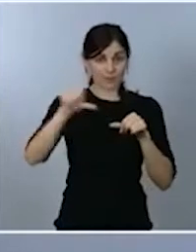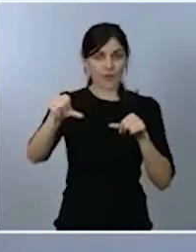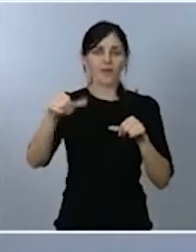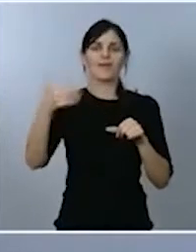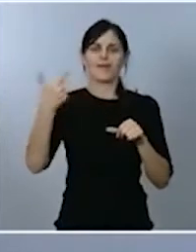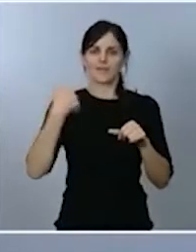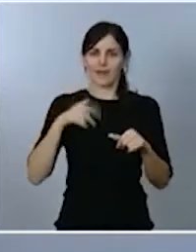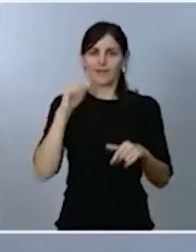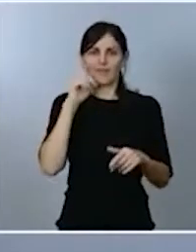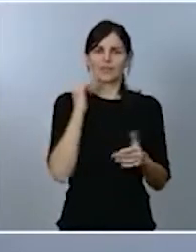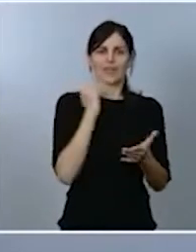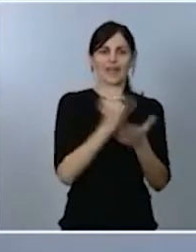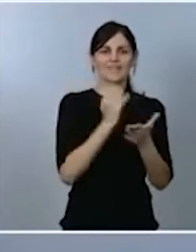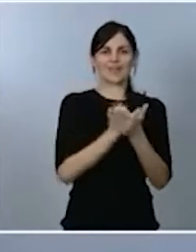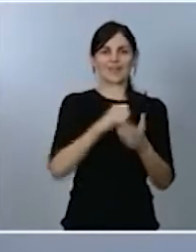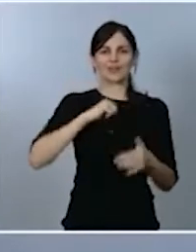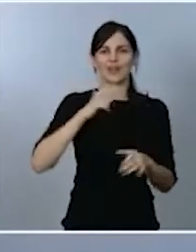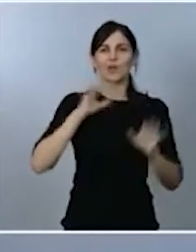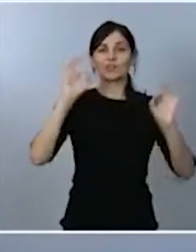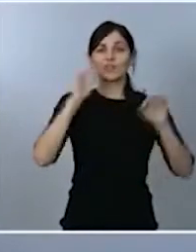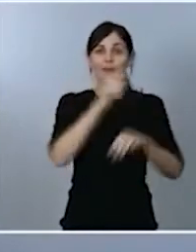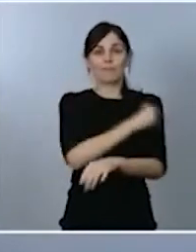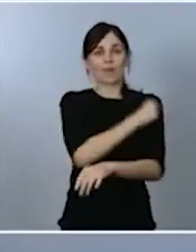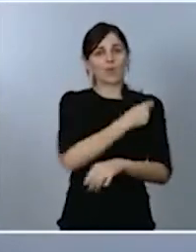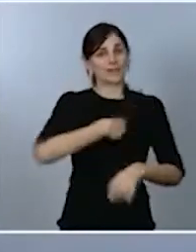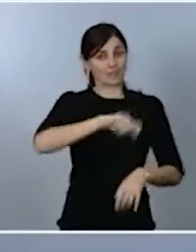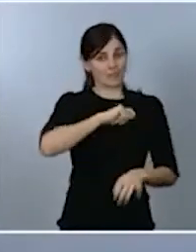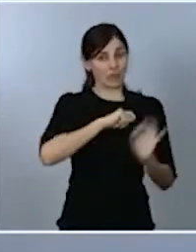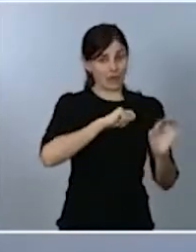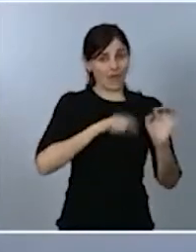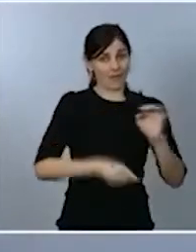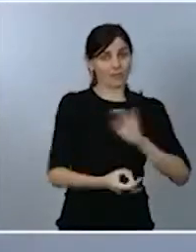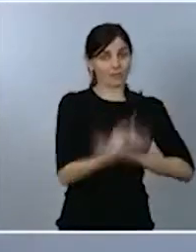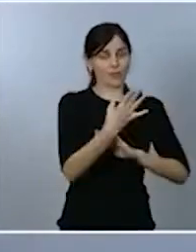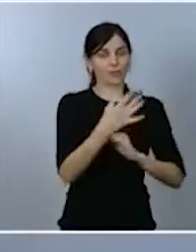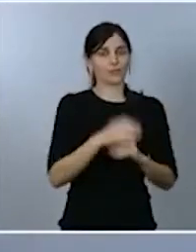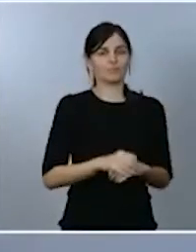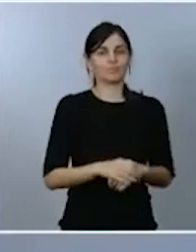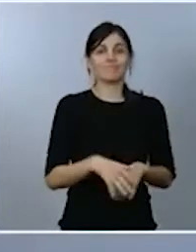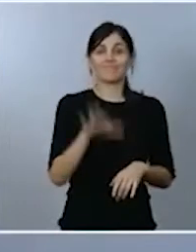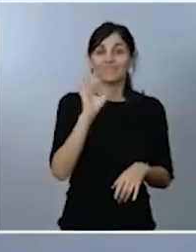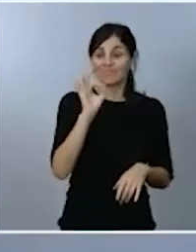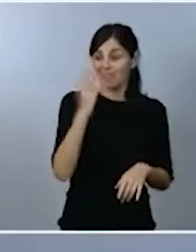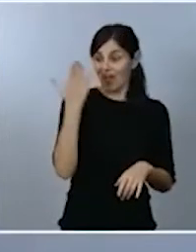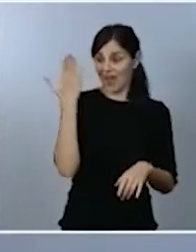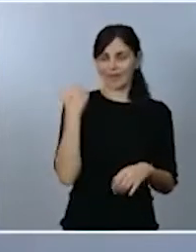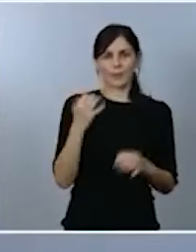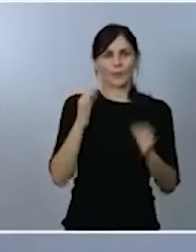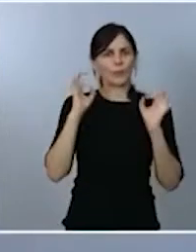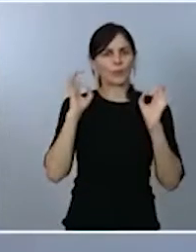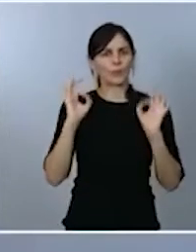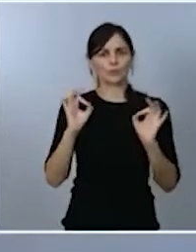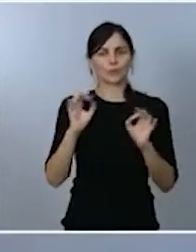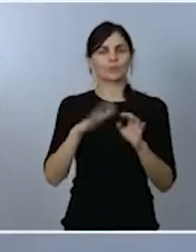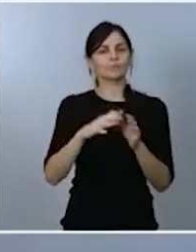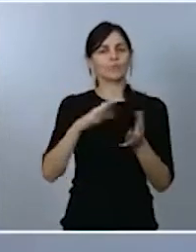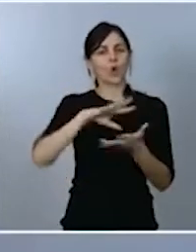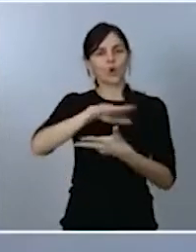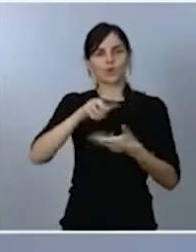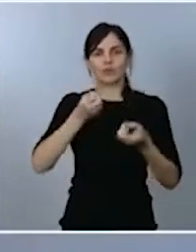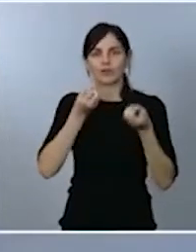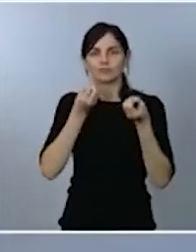estas vacunas también. Cierto es que hemos tenido ayer una noticia que nos reataba la ministra Pontavoz, muy, muy